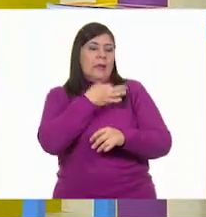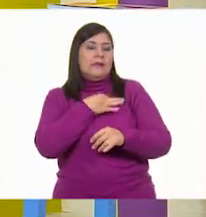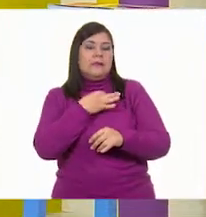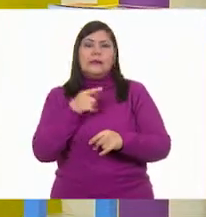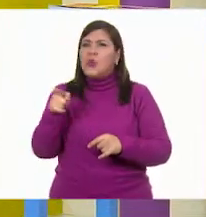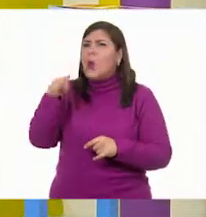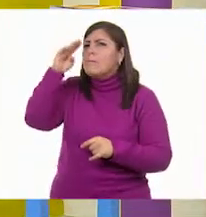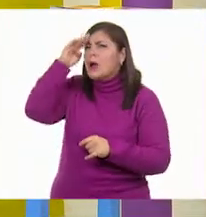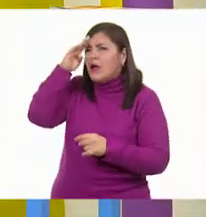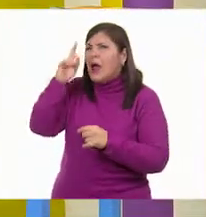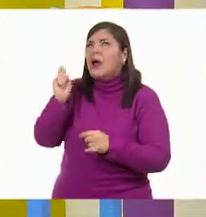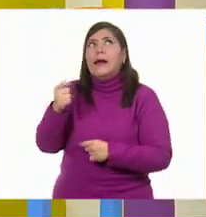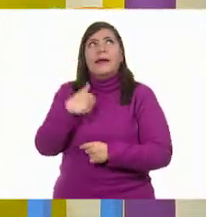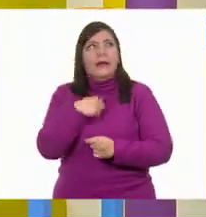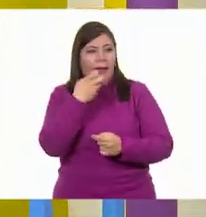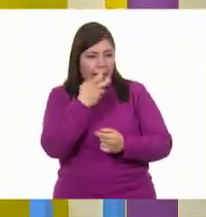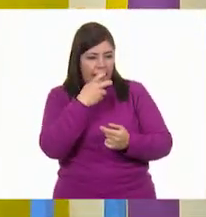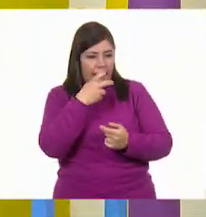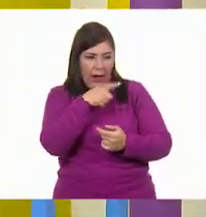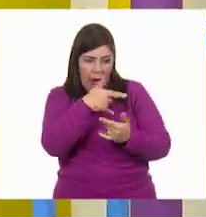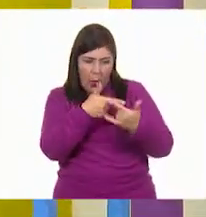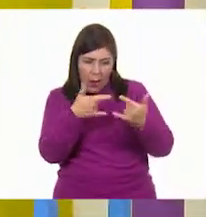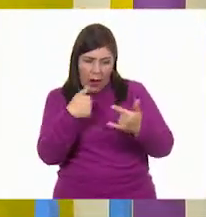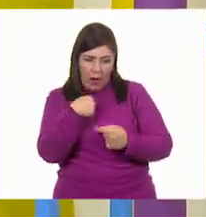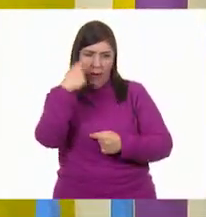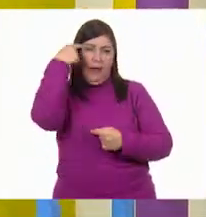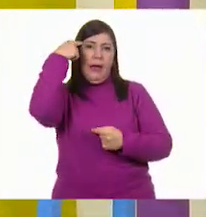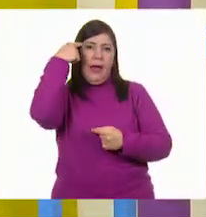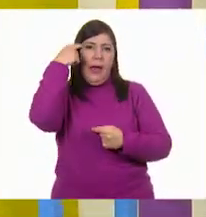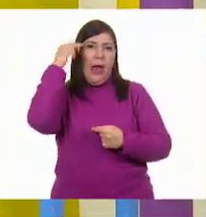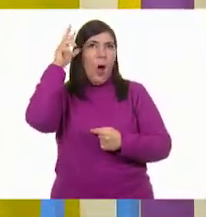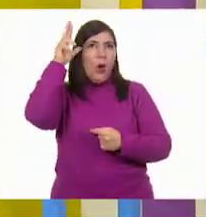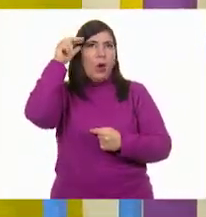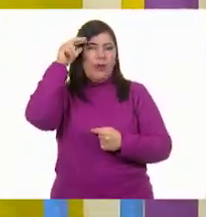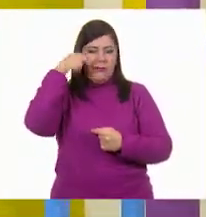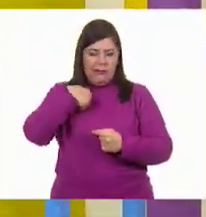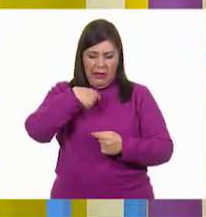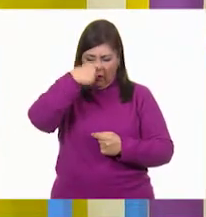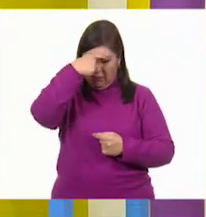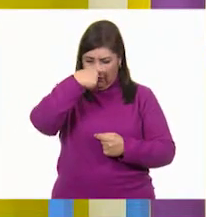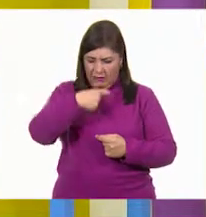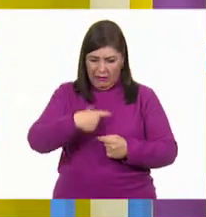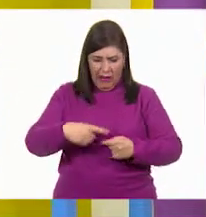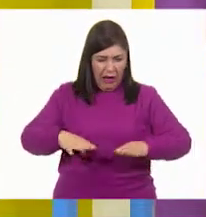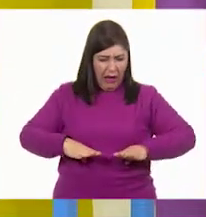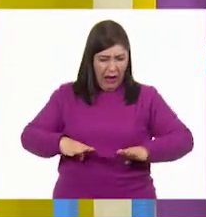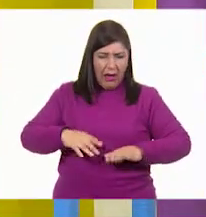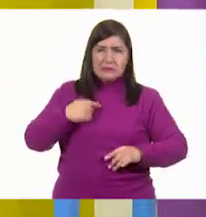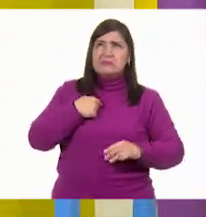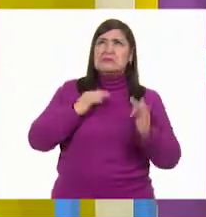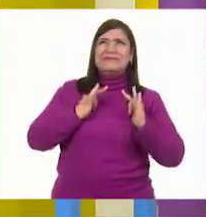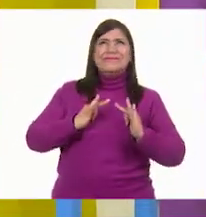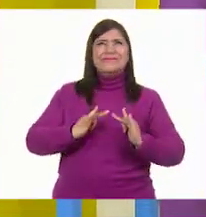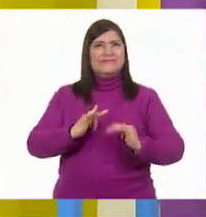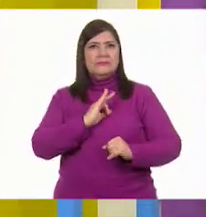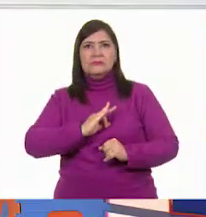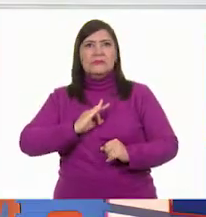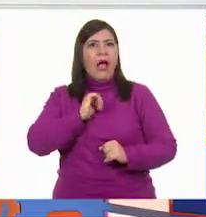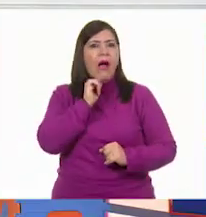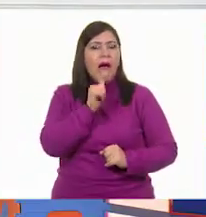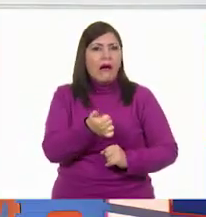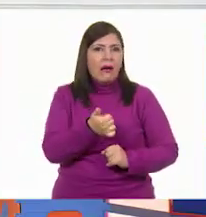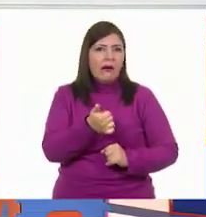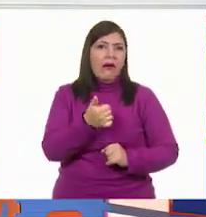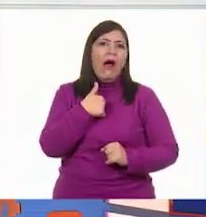hizo pensar? A mí me hizo pensar que el conejo no se sentía a gusto con él mismo. Sí,